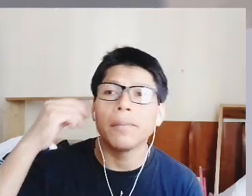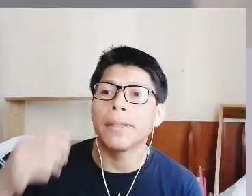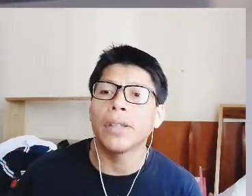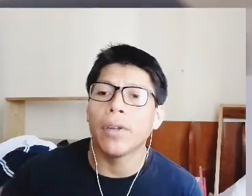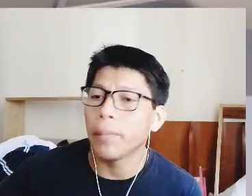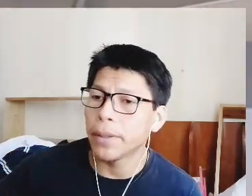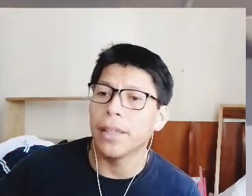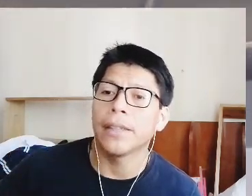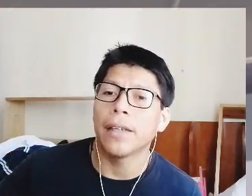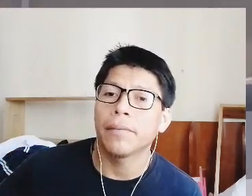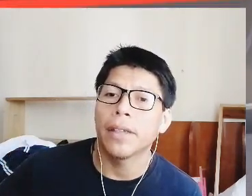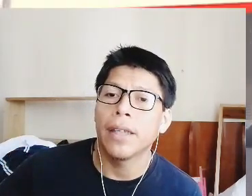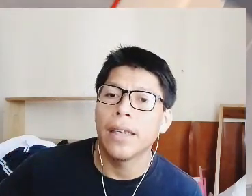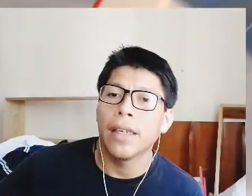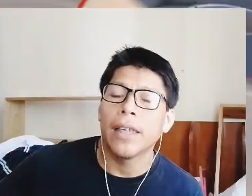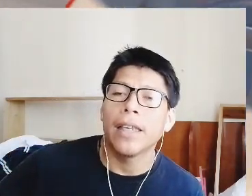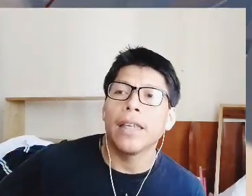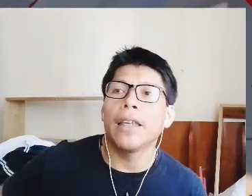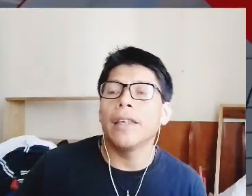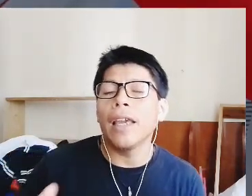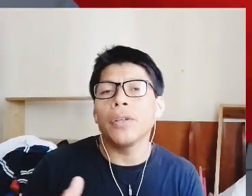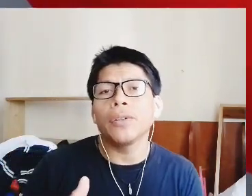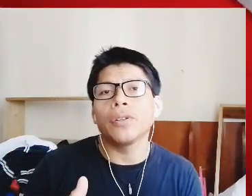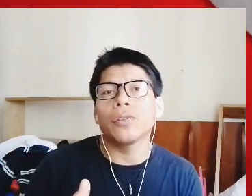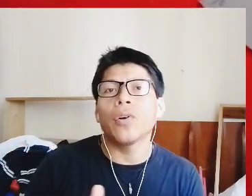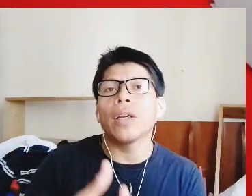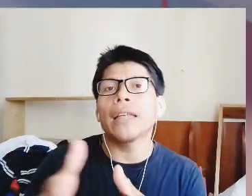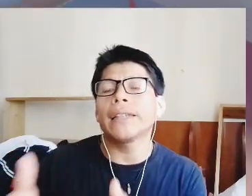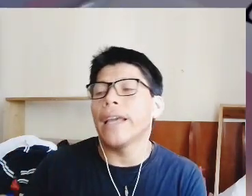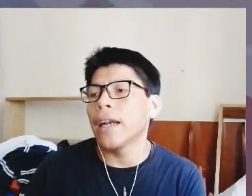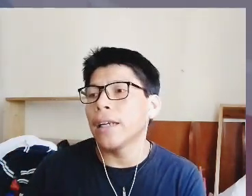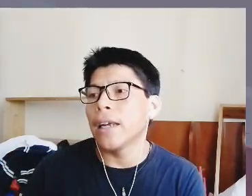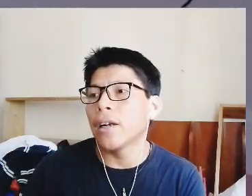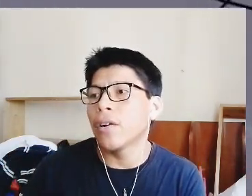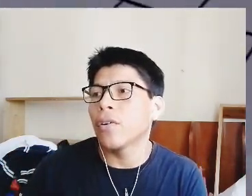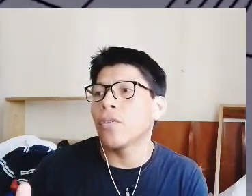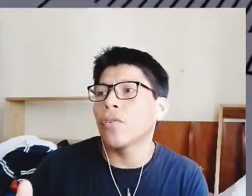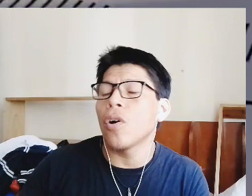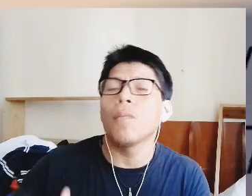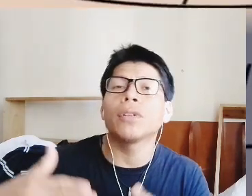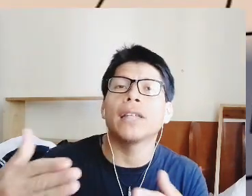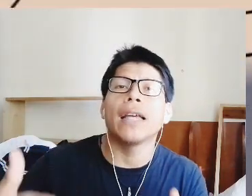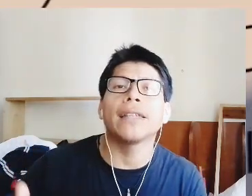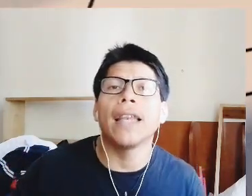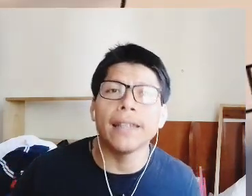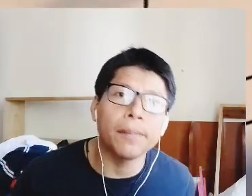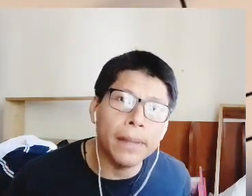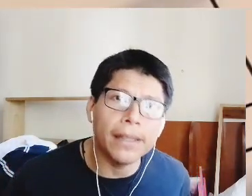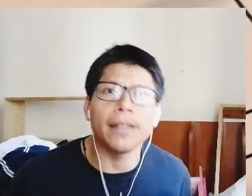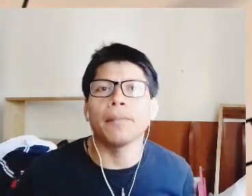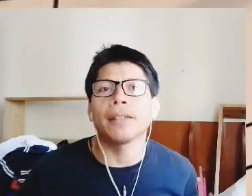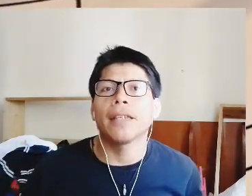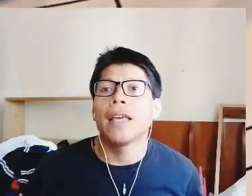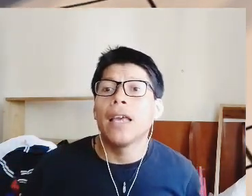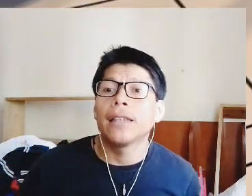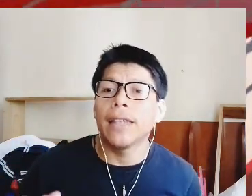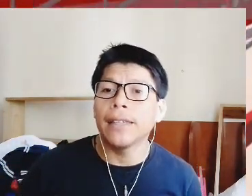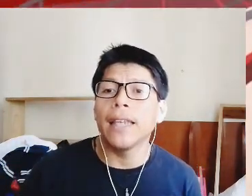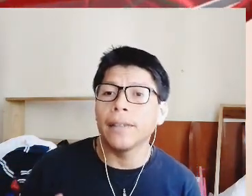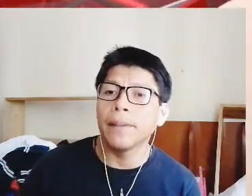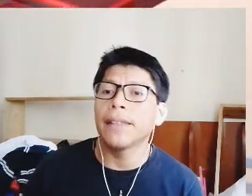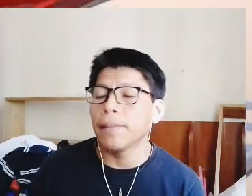respetado la investidura presidencial y ellos con que se ancla como se hacen las víctimas